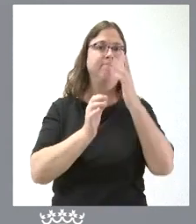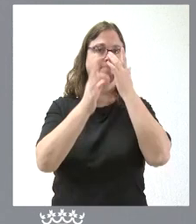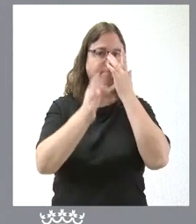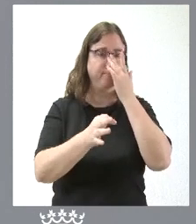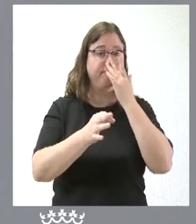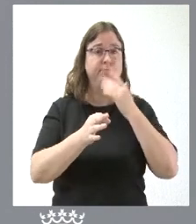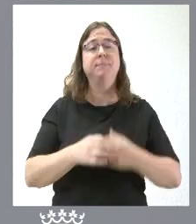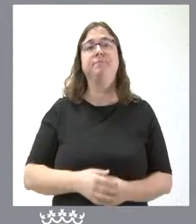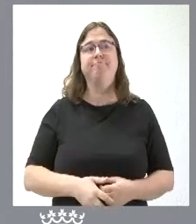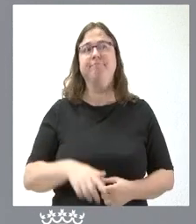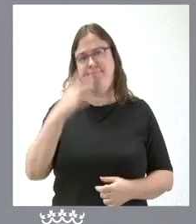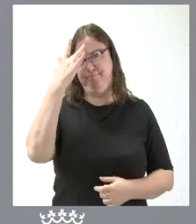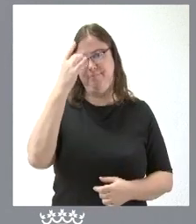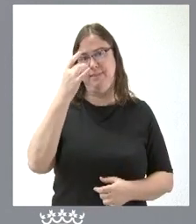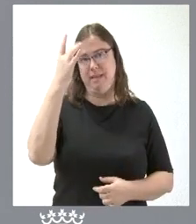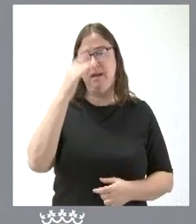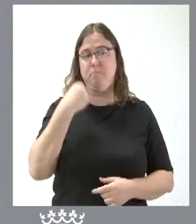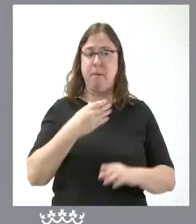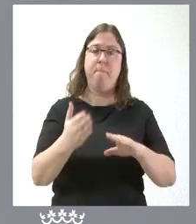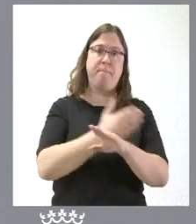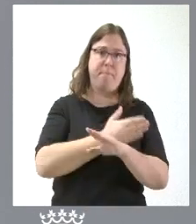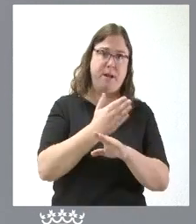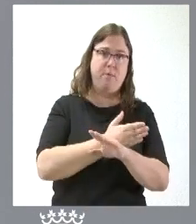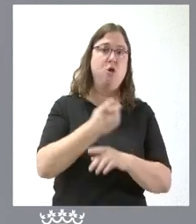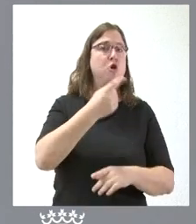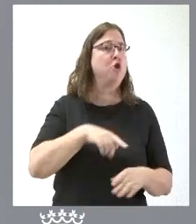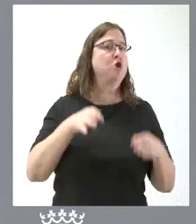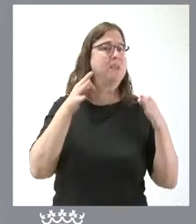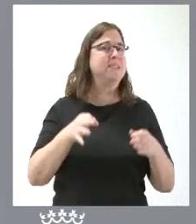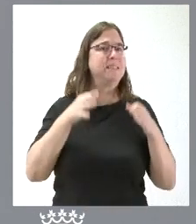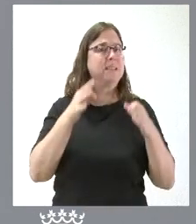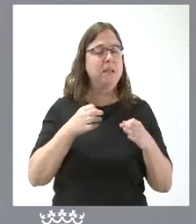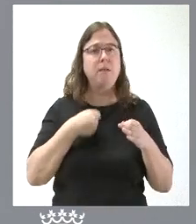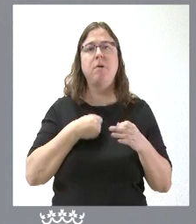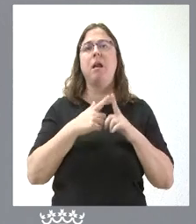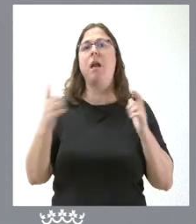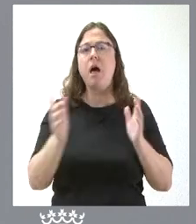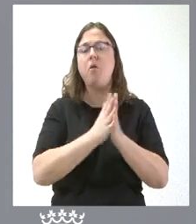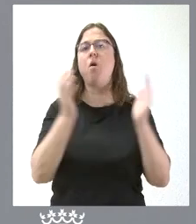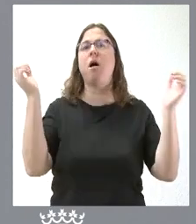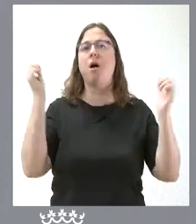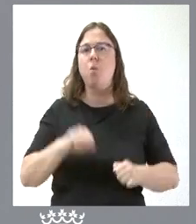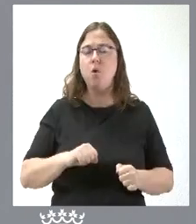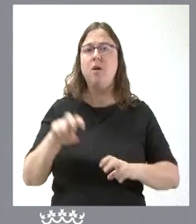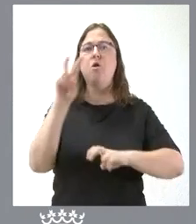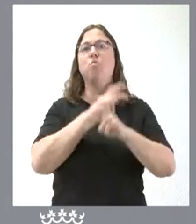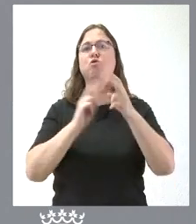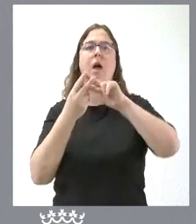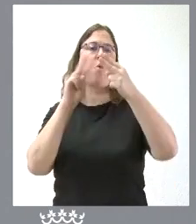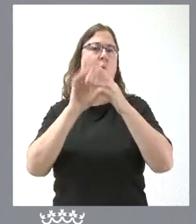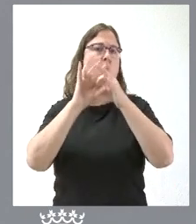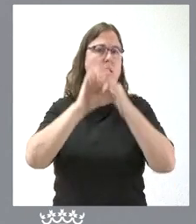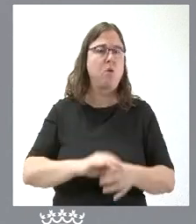es una iniciativa de un requerimiento previo nosotros siempre vamos por la vía del diálogo del acuerdo de buscar el punto de encuentro de encontrar también las